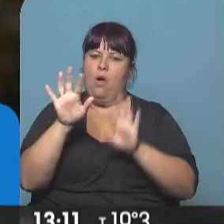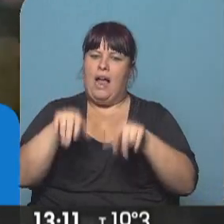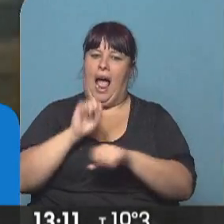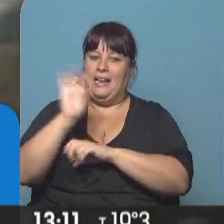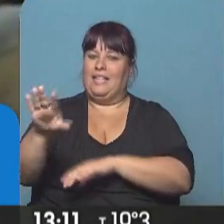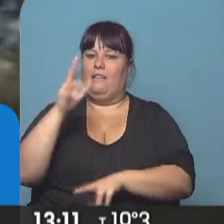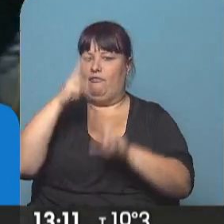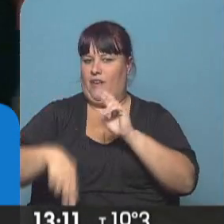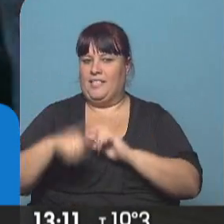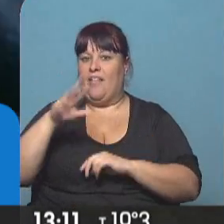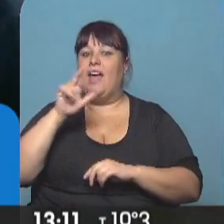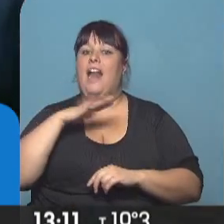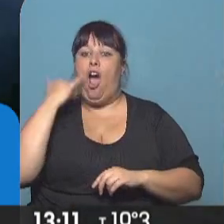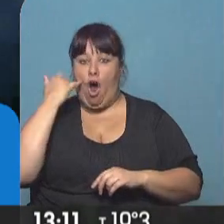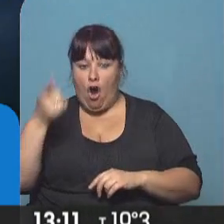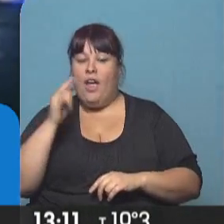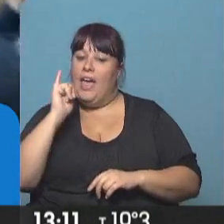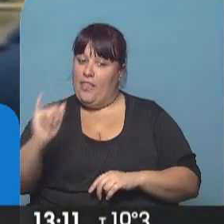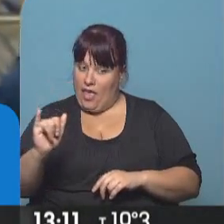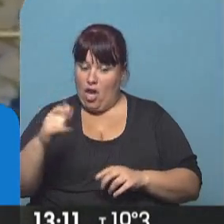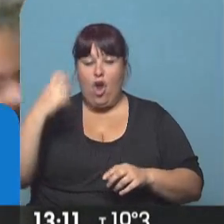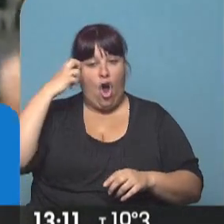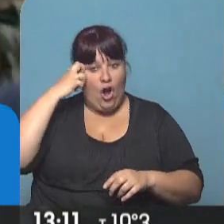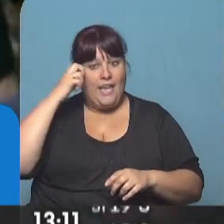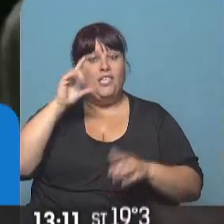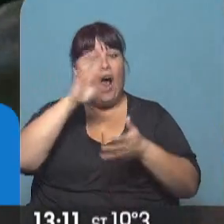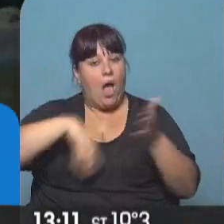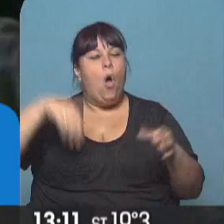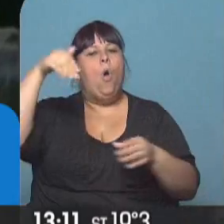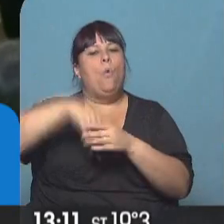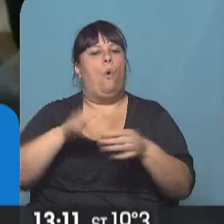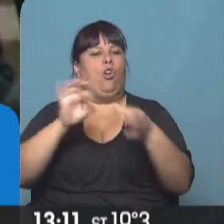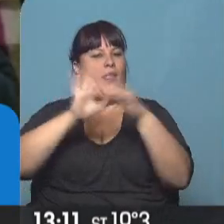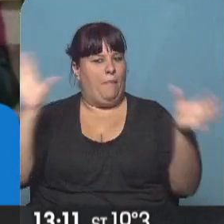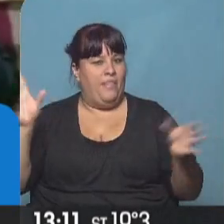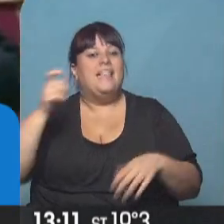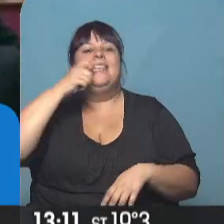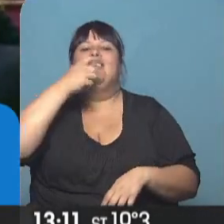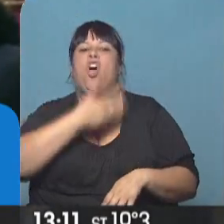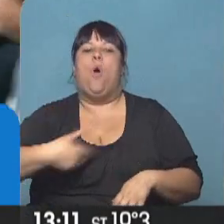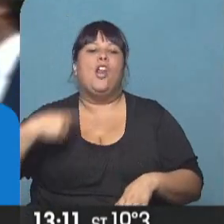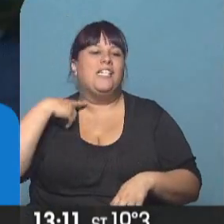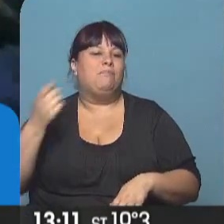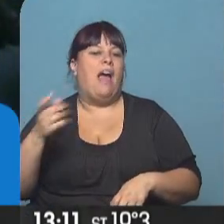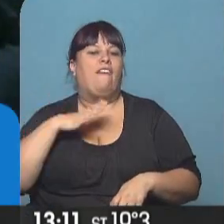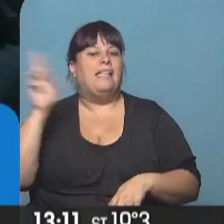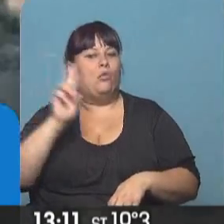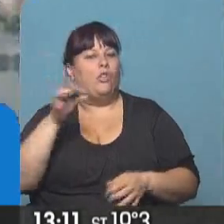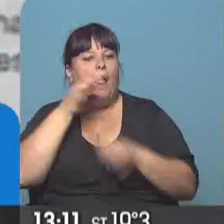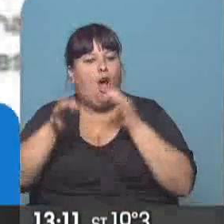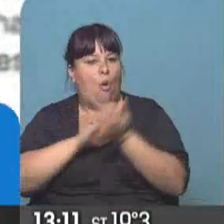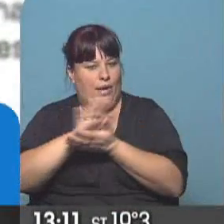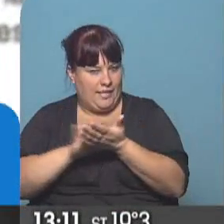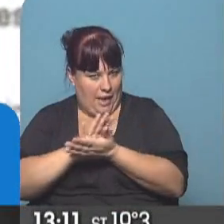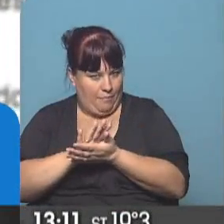a última atundado por Rajoy, advirtiendo que el Parlamento catalán votará a la independencia si el gobierno español no habilita el diálogo.